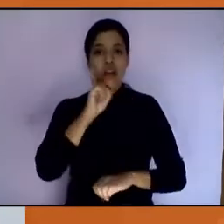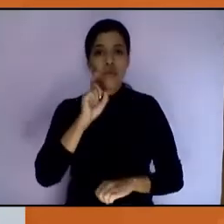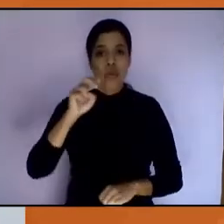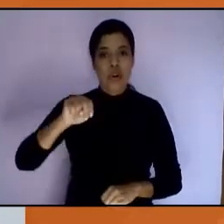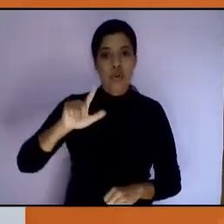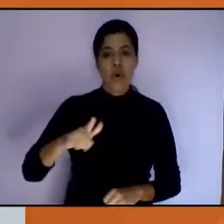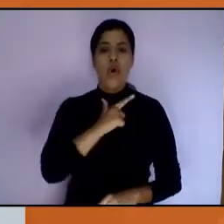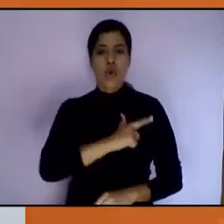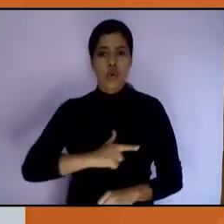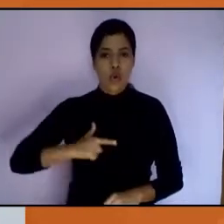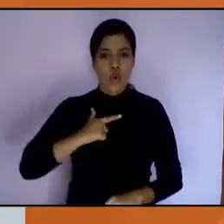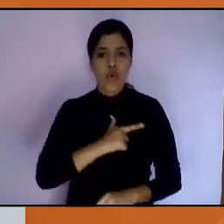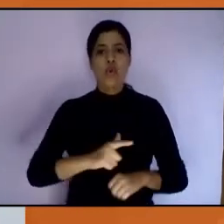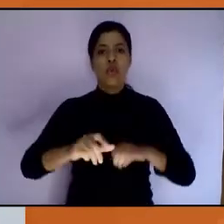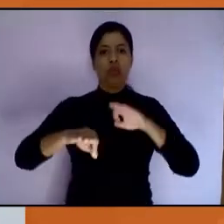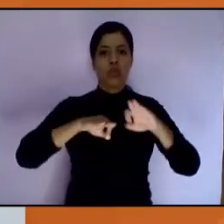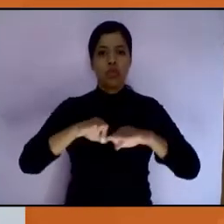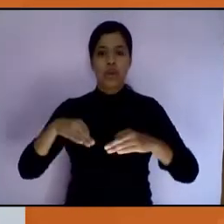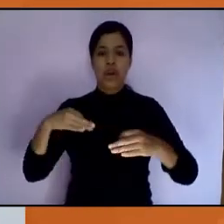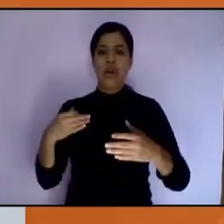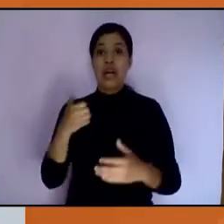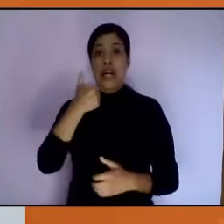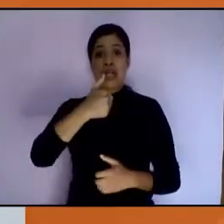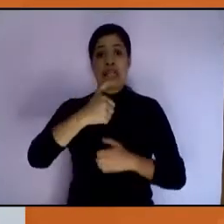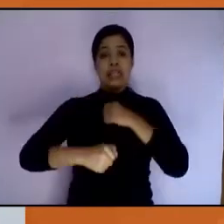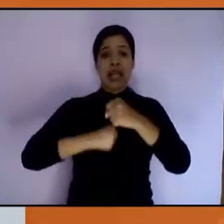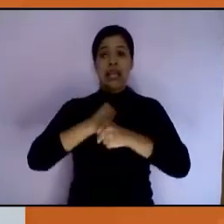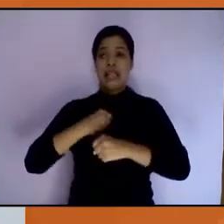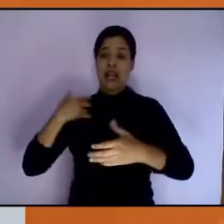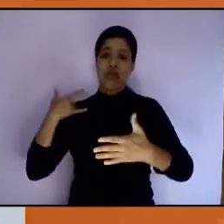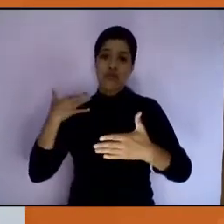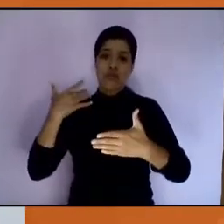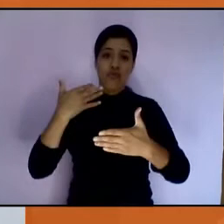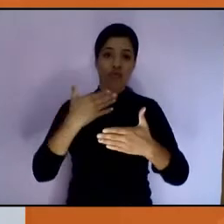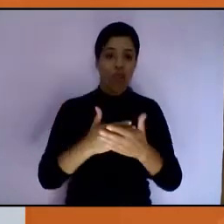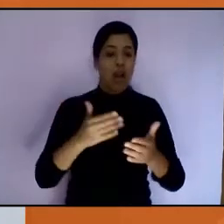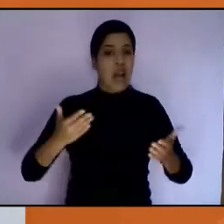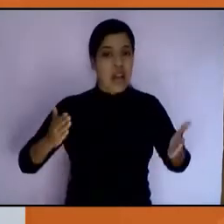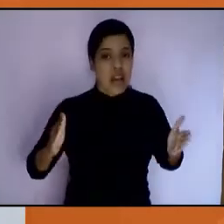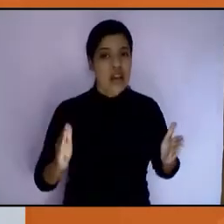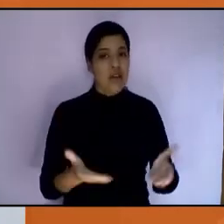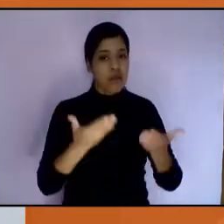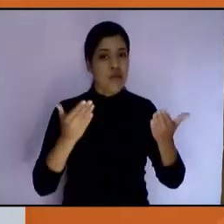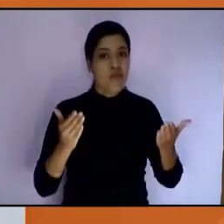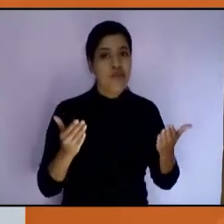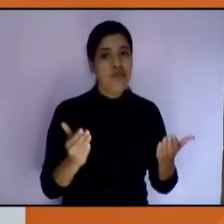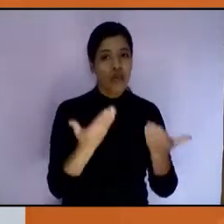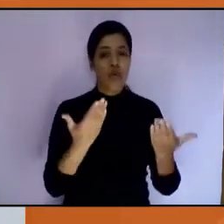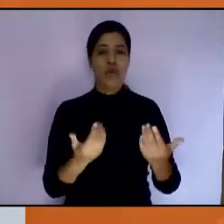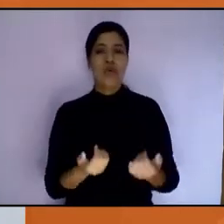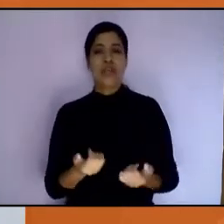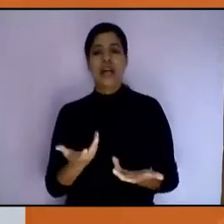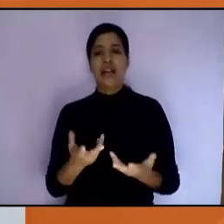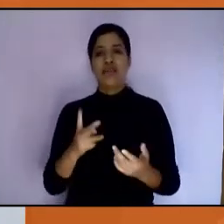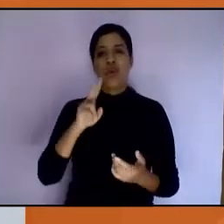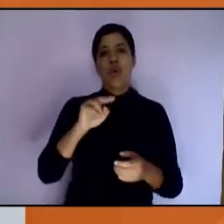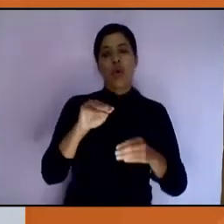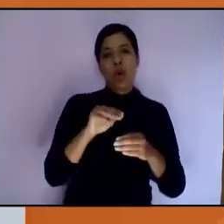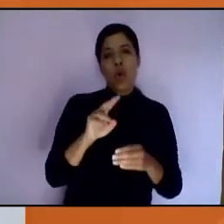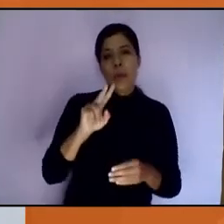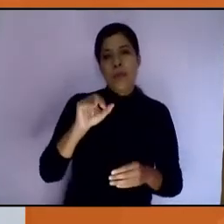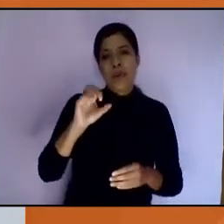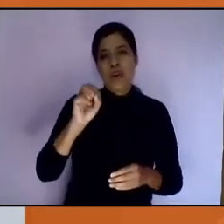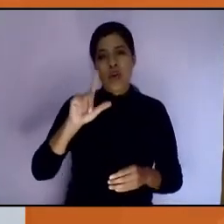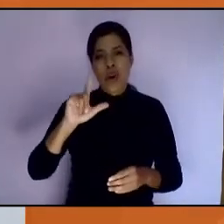gusto trabajar a lo largo de estos seis años, impulsando proyectos estratégicos, particularmente Impulso Violeta, que sin la